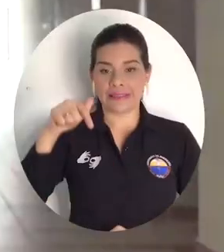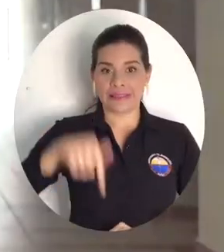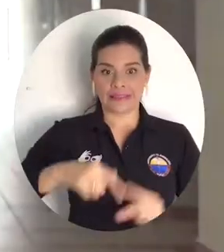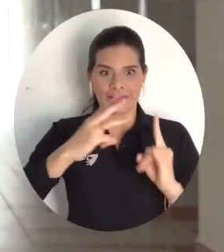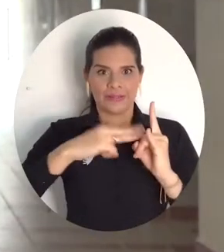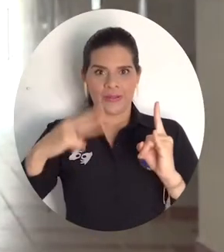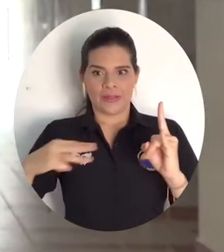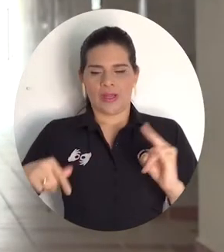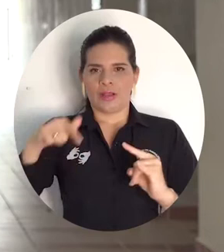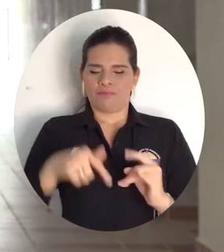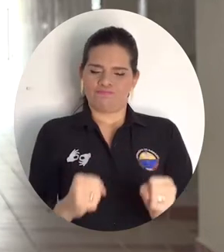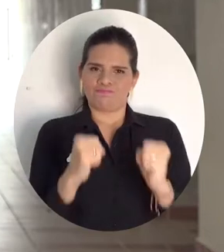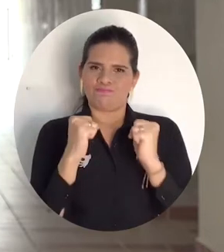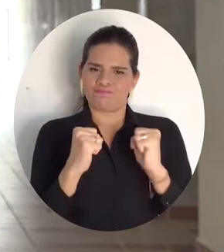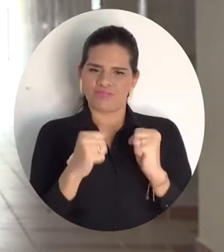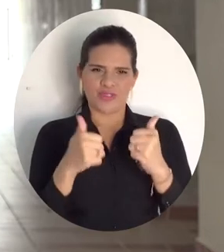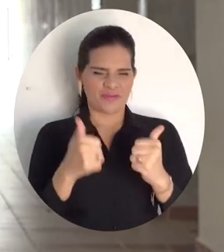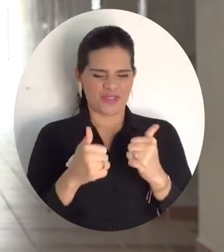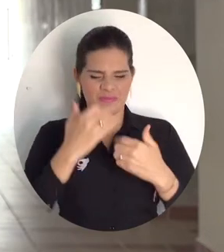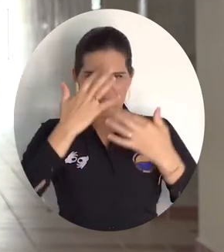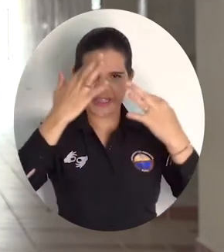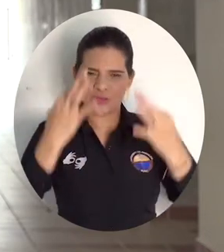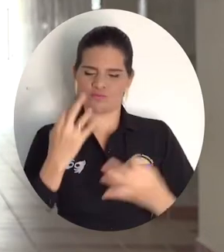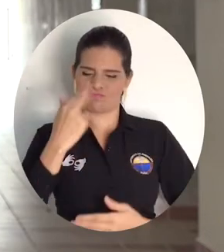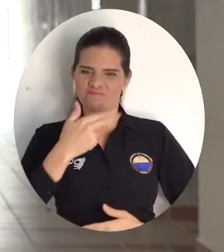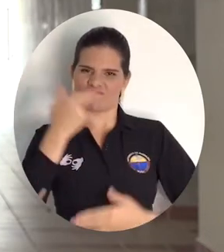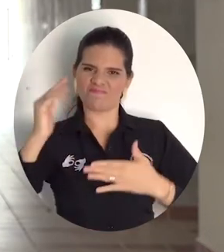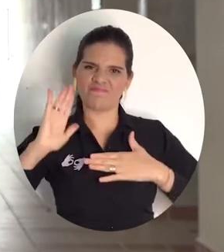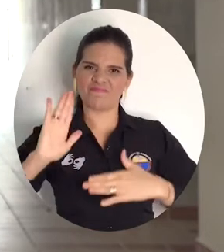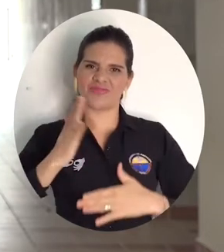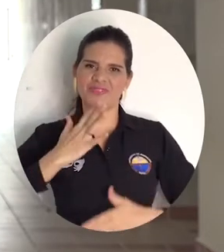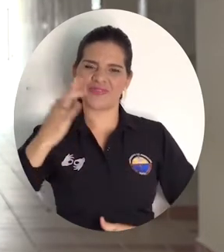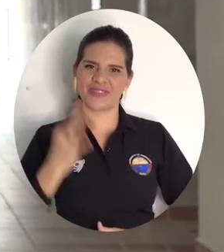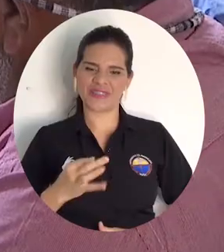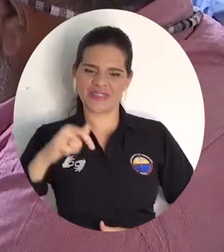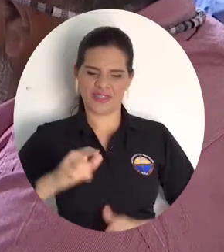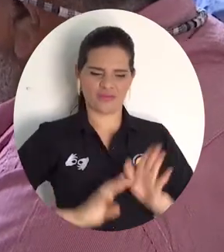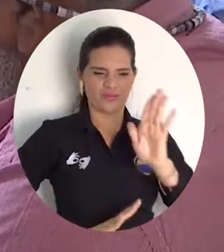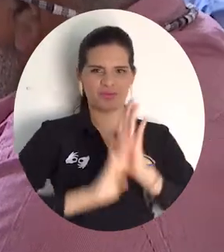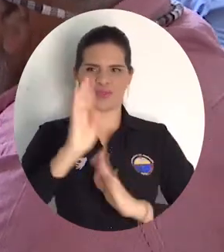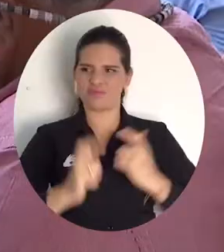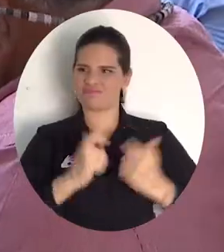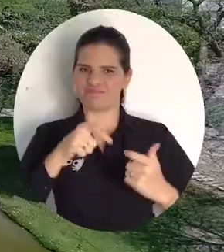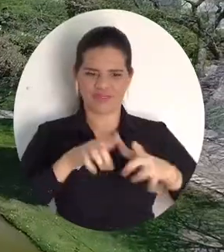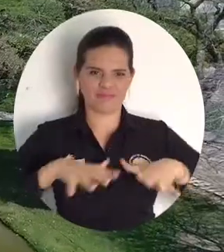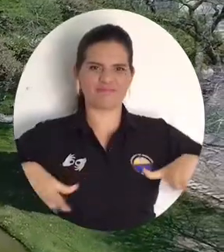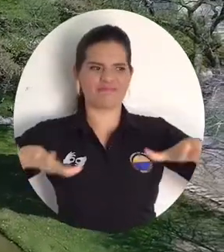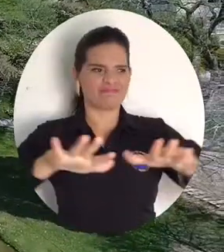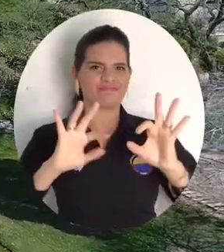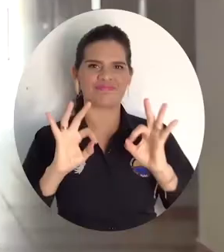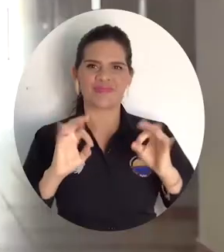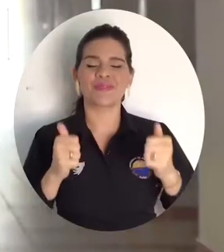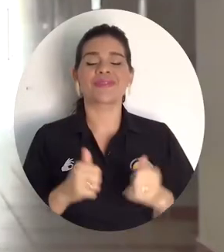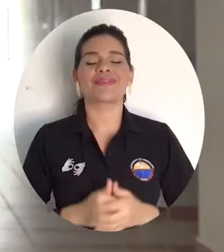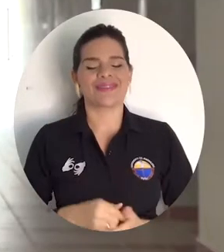parte de una institución como esta, en donde se reafirma, se ratifica ese compromiso que tiene con el desarrollo del